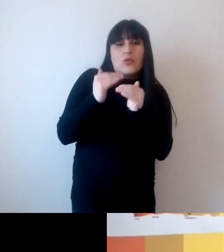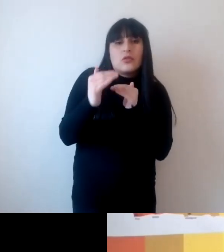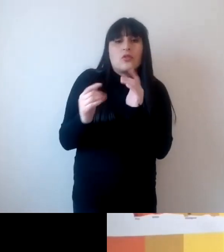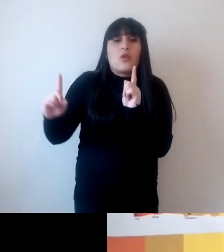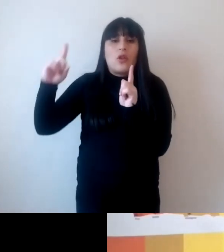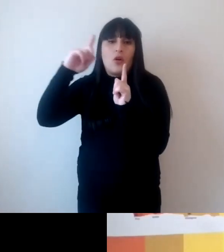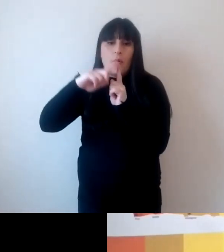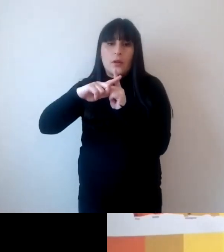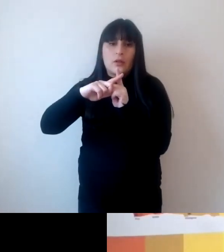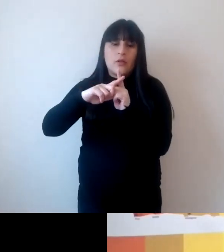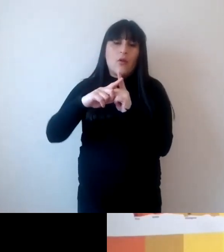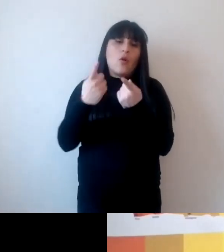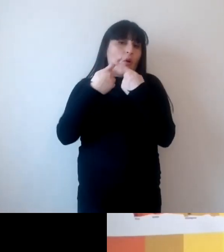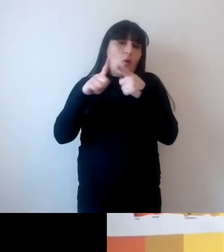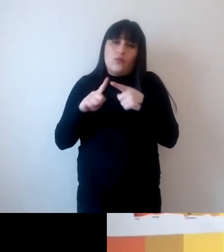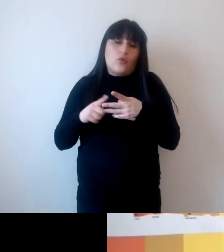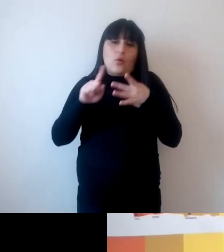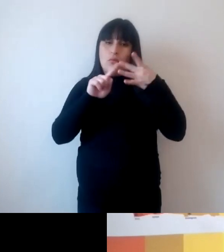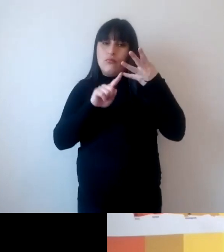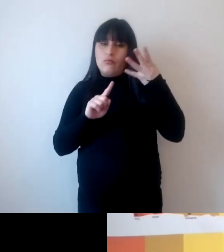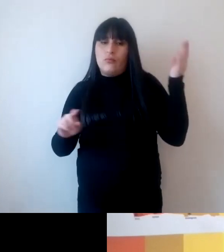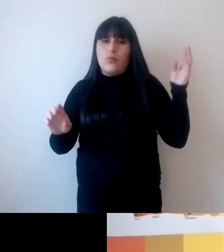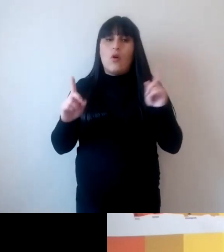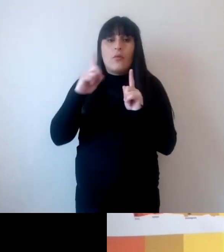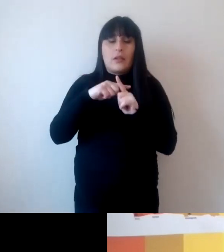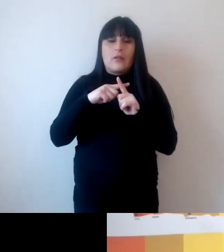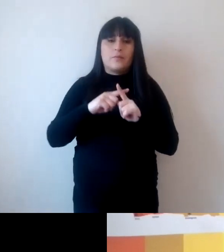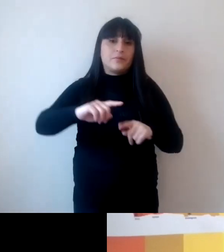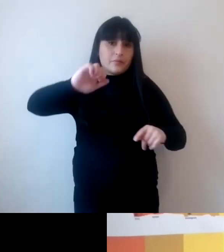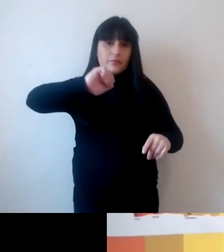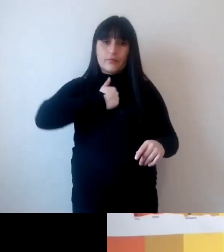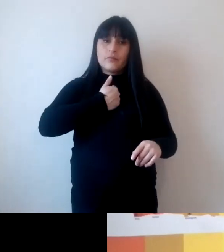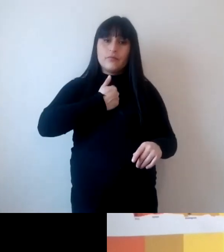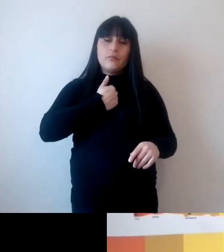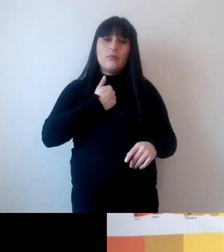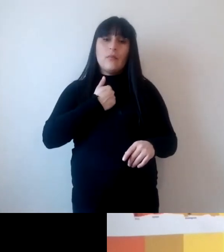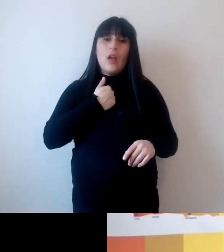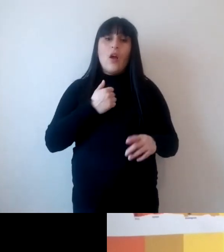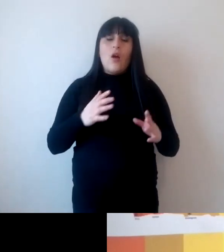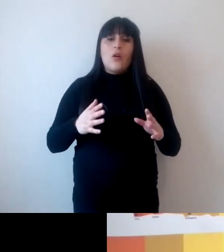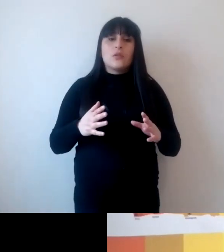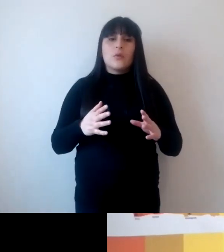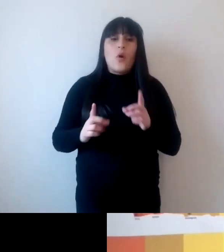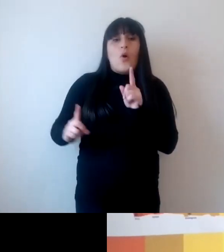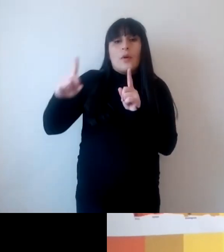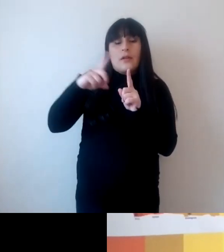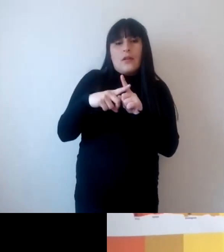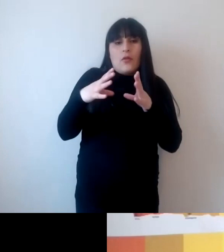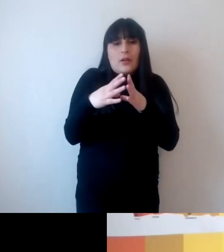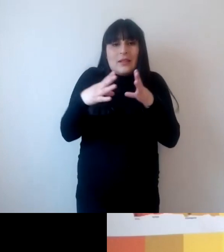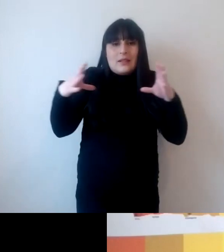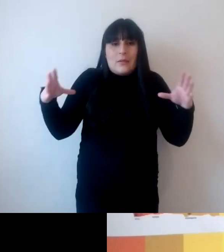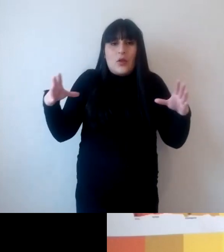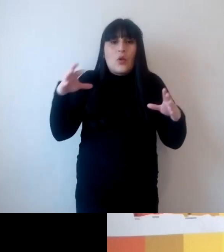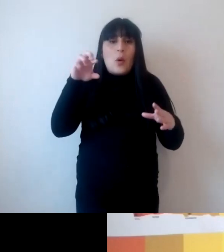los demás objetivos bueno si cumplimos el objetivo del crecimiento al 7% del PIB no vamos a poder conseguir el objetivo